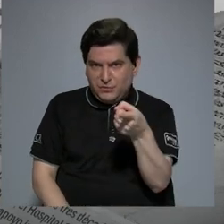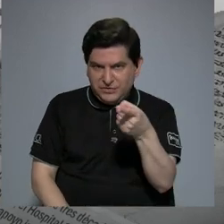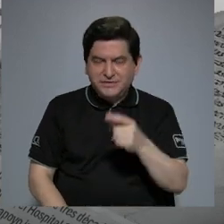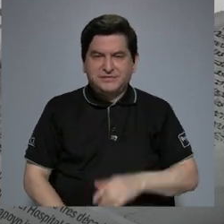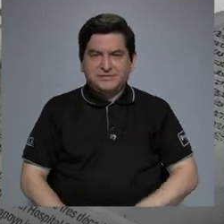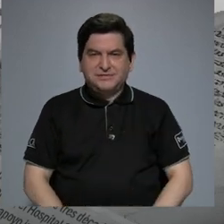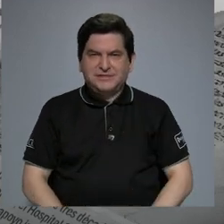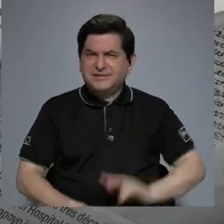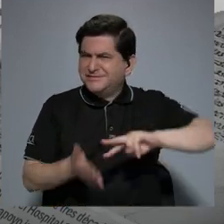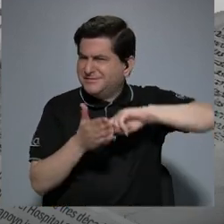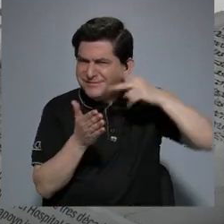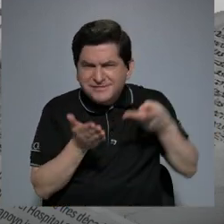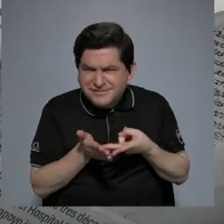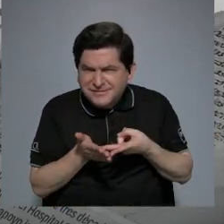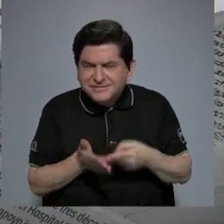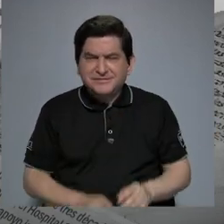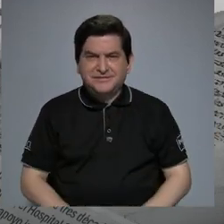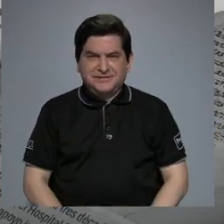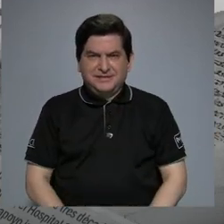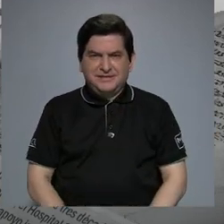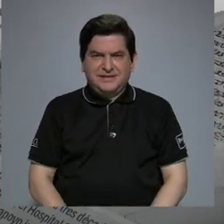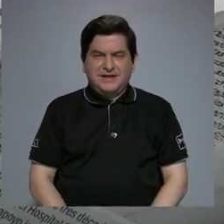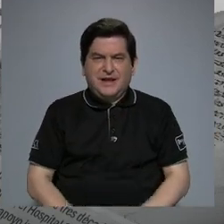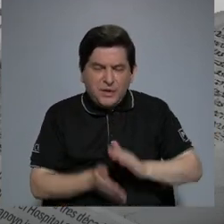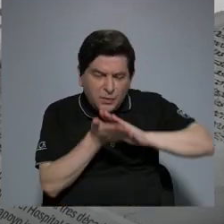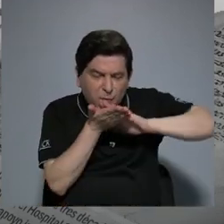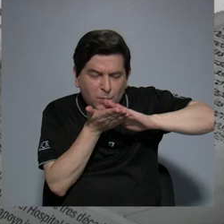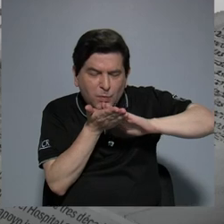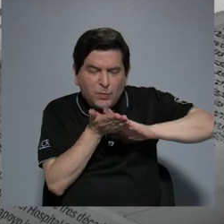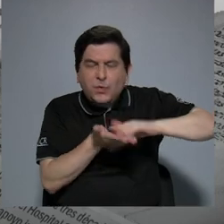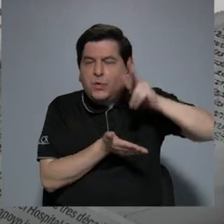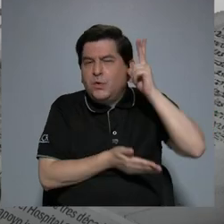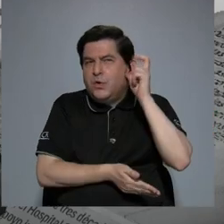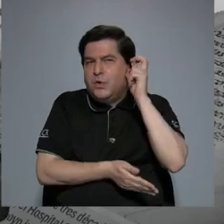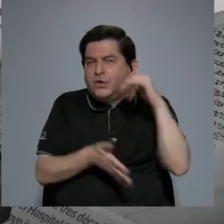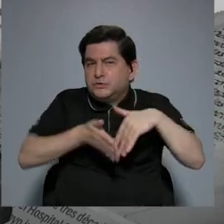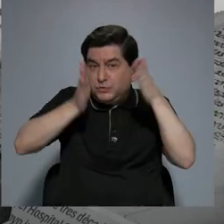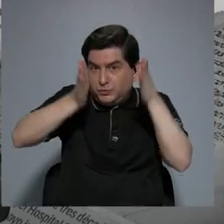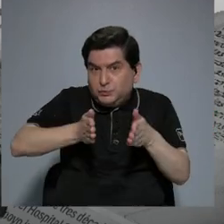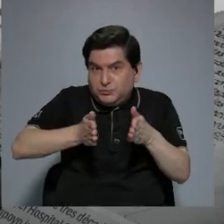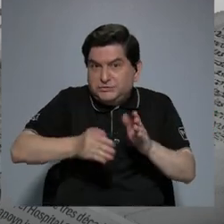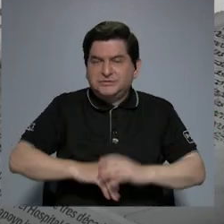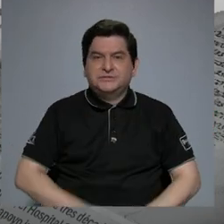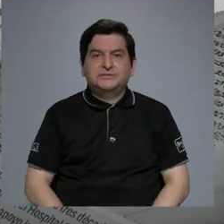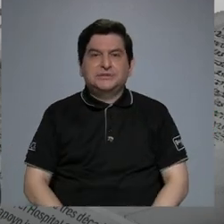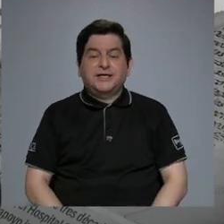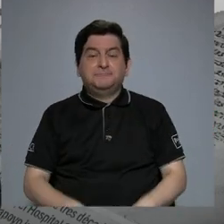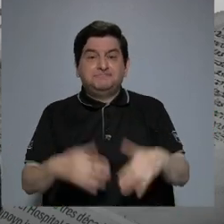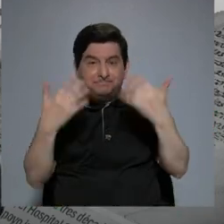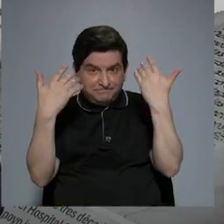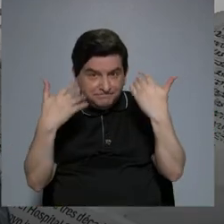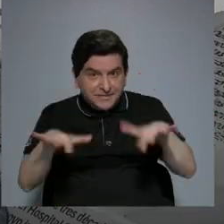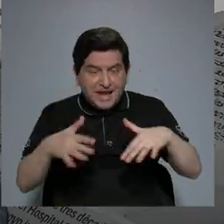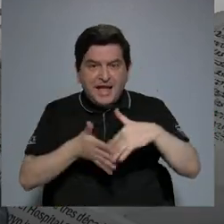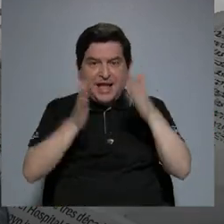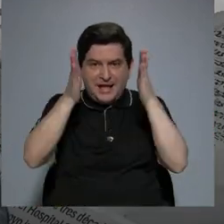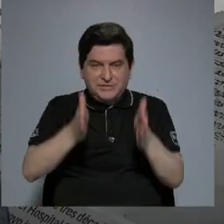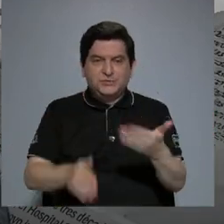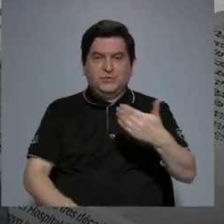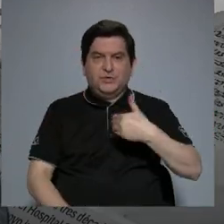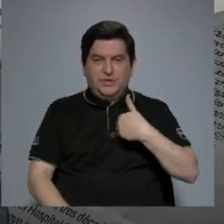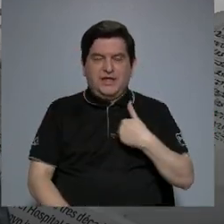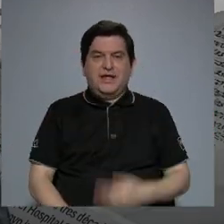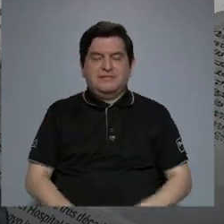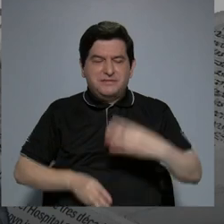usted, quiere decir que se le podrá afinar más el oído a ese estudiante. Una vez que los estudiantes reciben